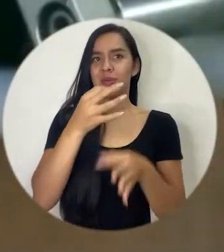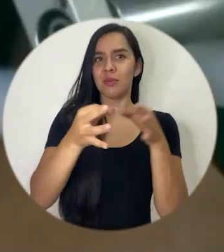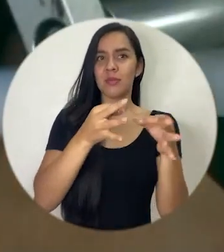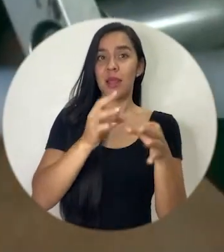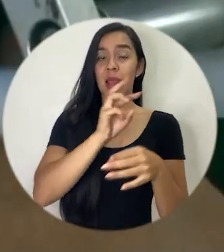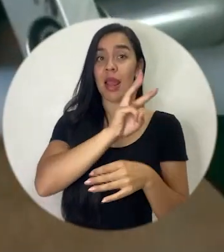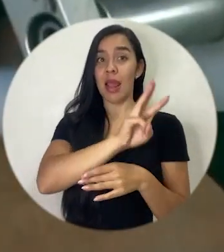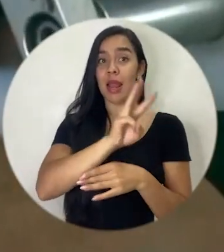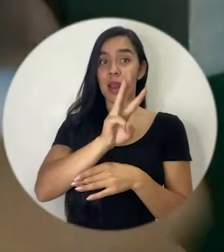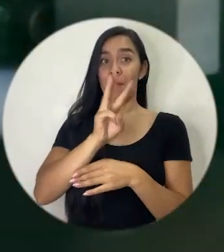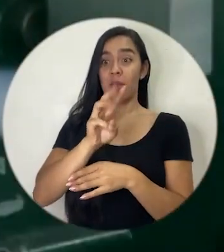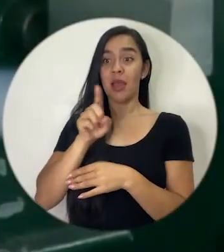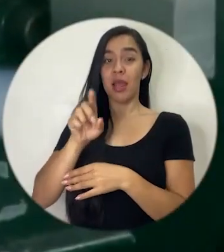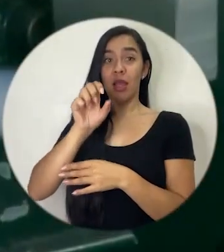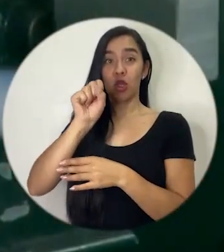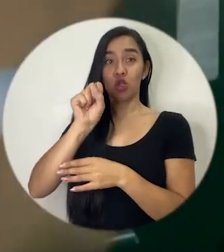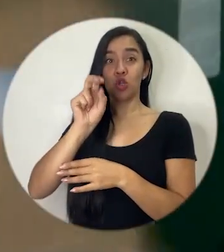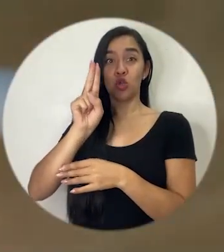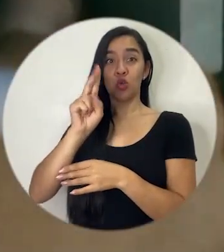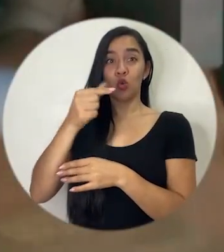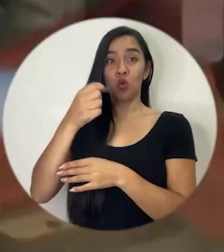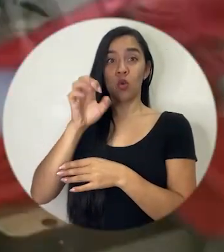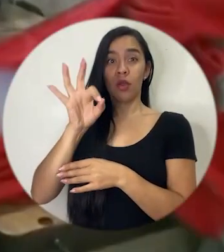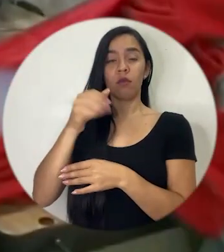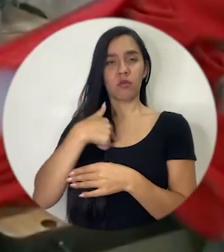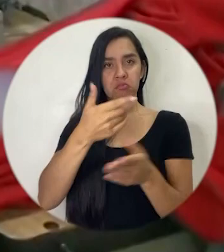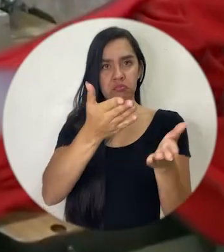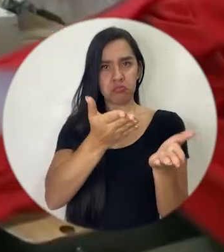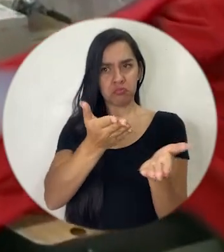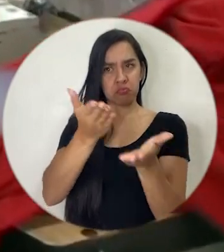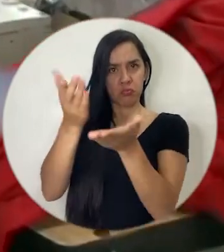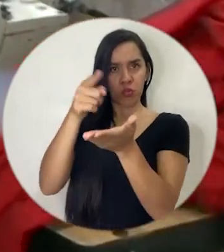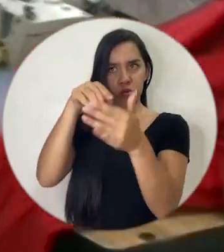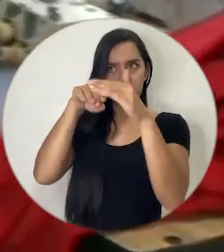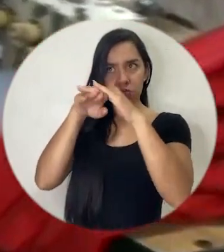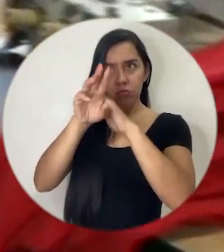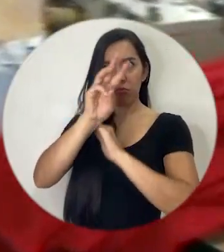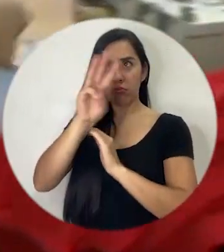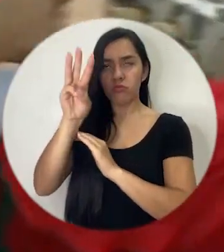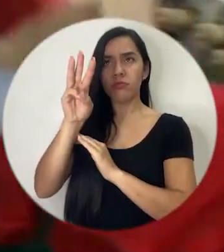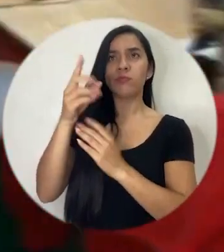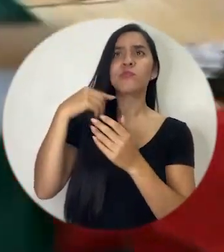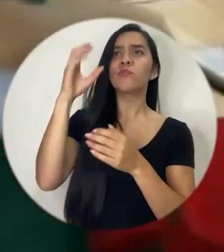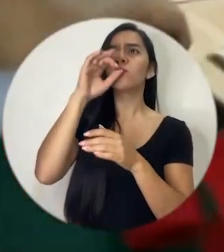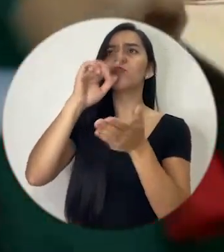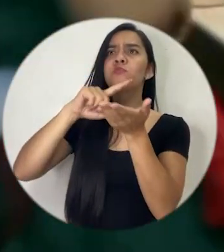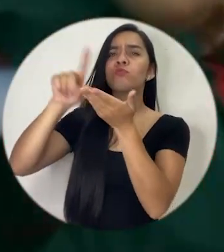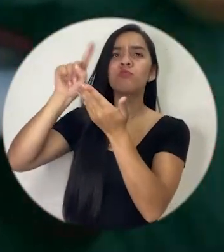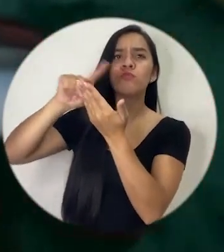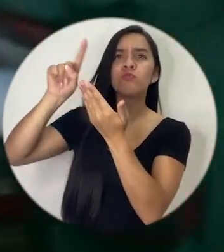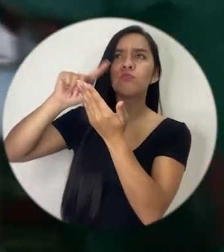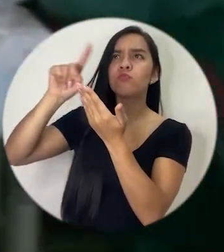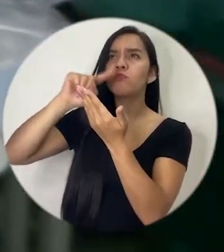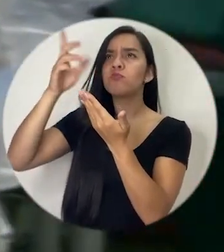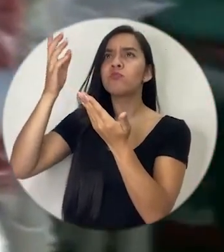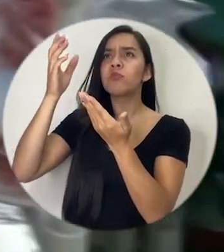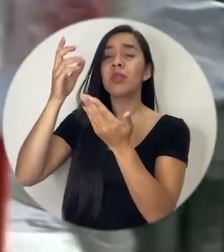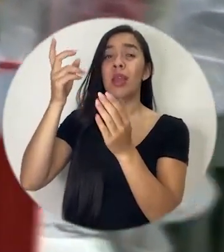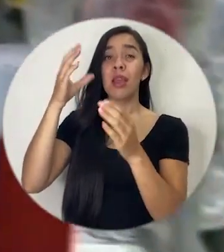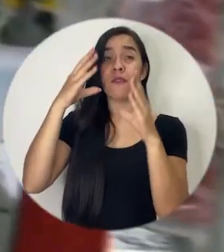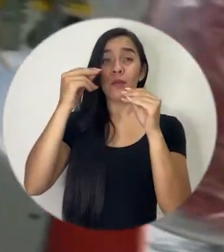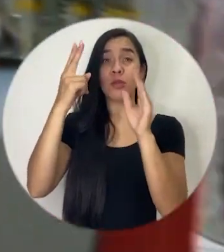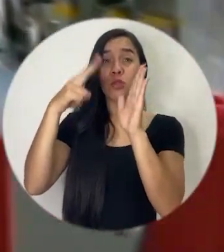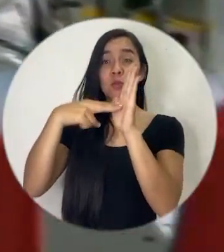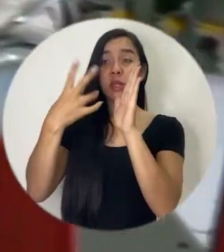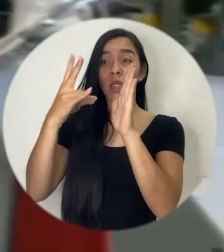SUGEF yo los invito a que se metan es imposible conseguir datos después del 2017 y eso es una